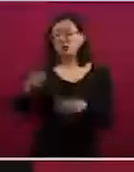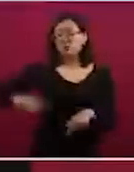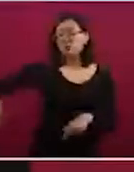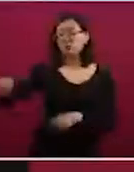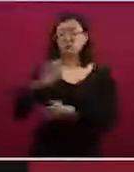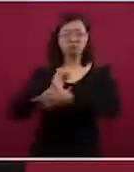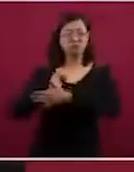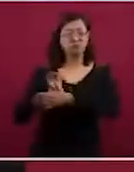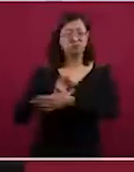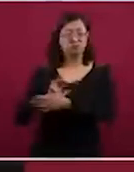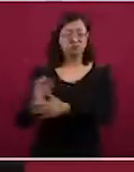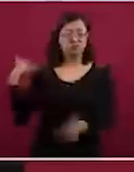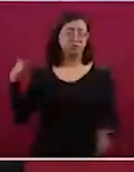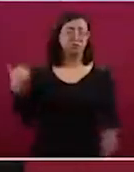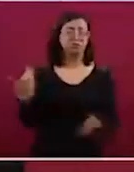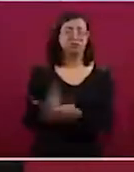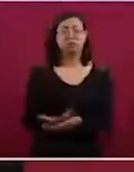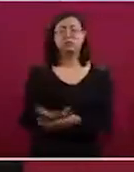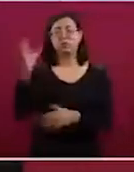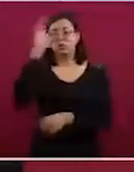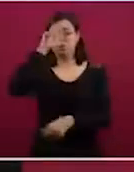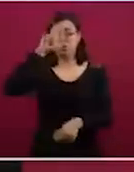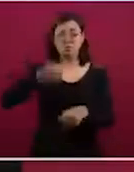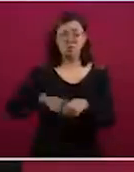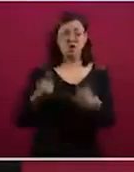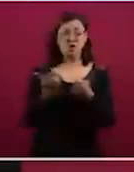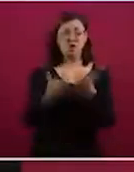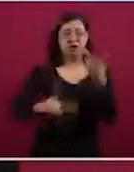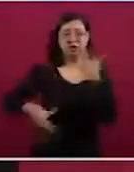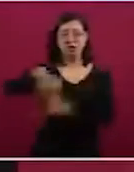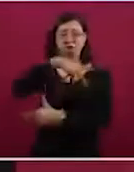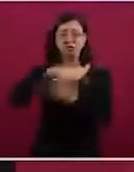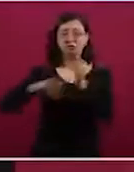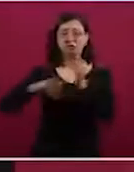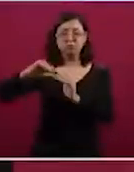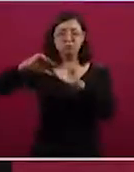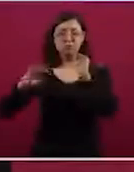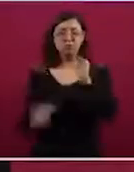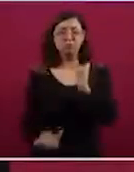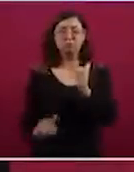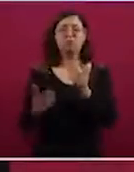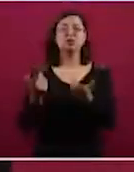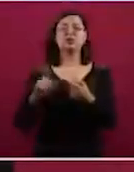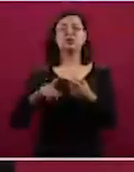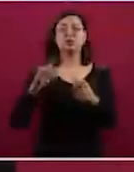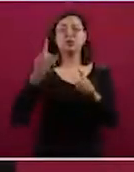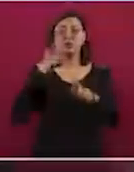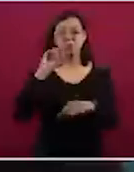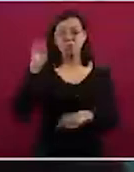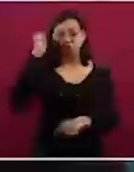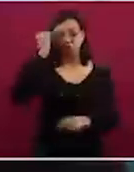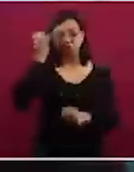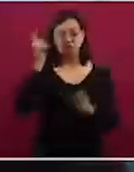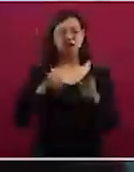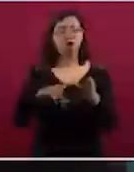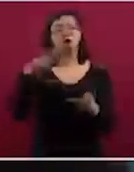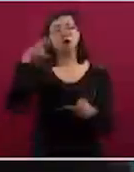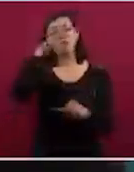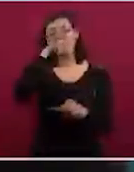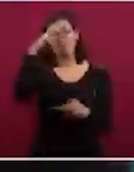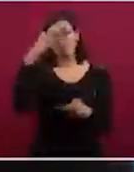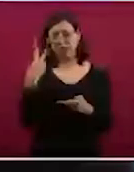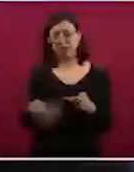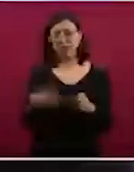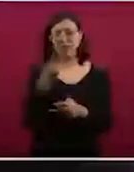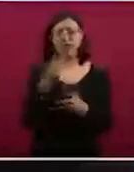desventajas sociales, culturales y económicas, como las mujeres indígenas, afromexicanas,